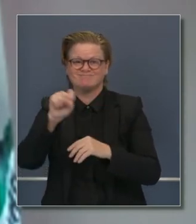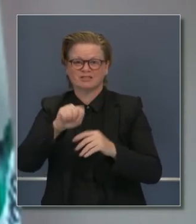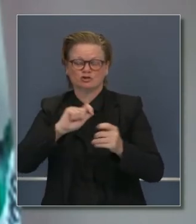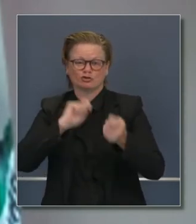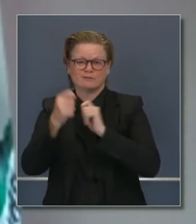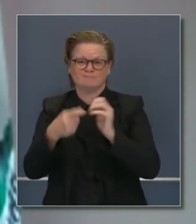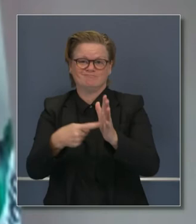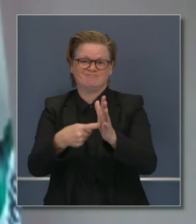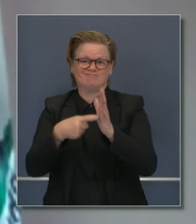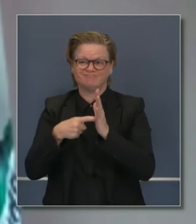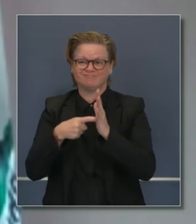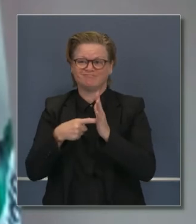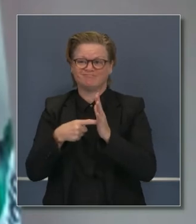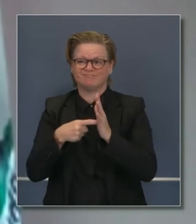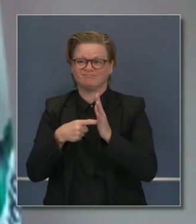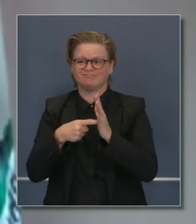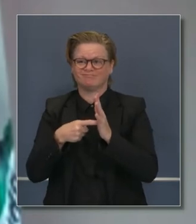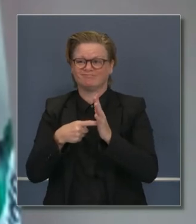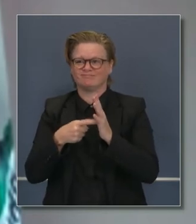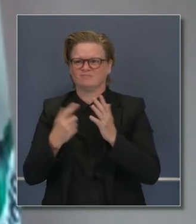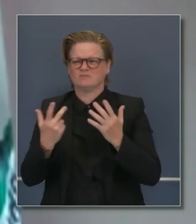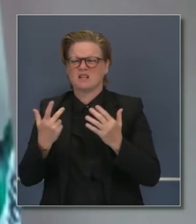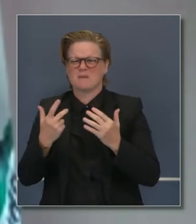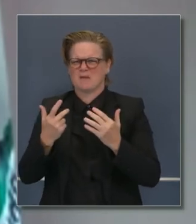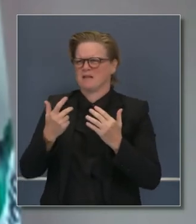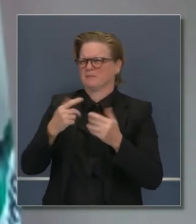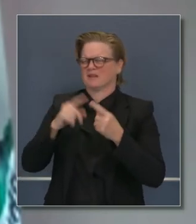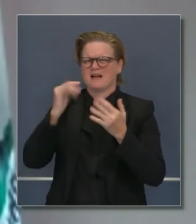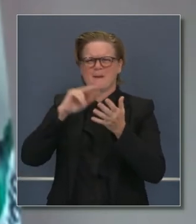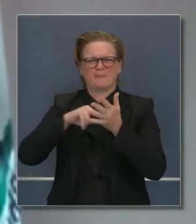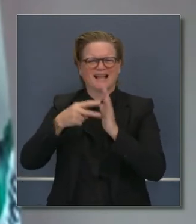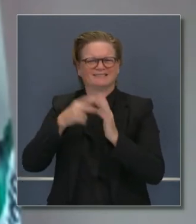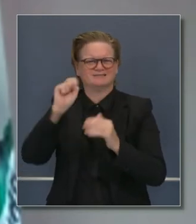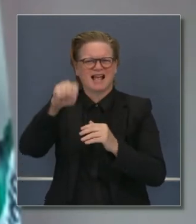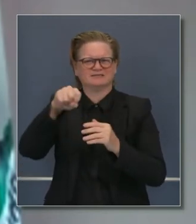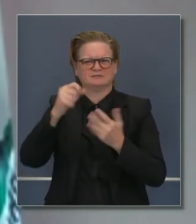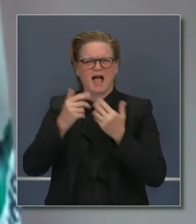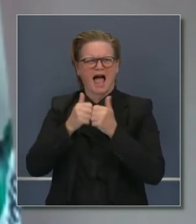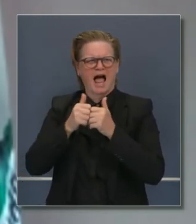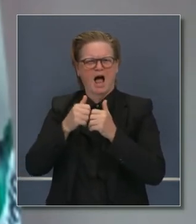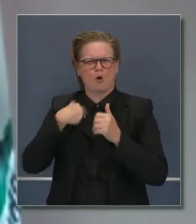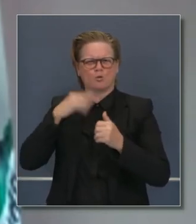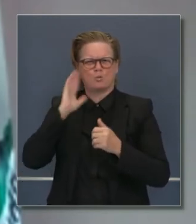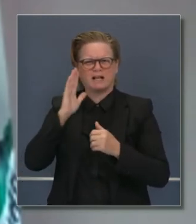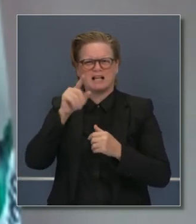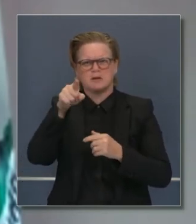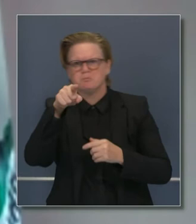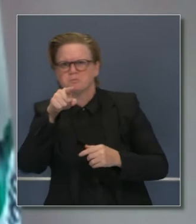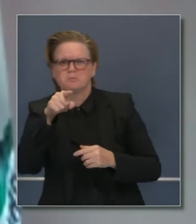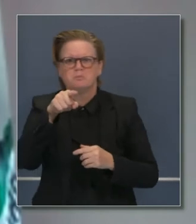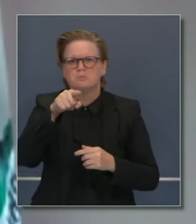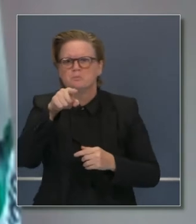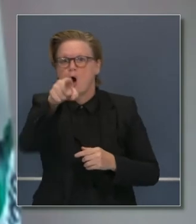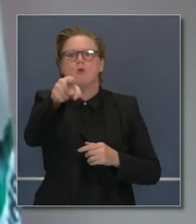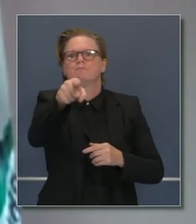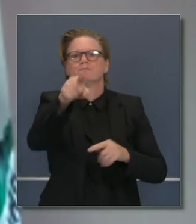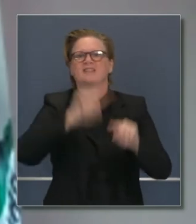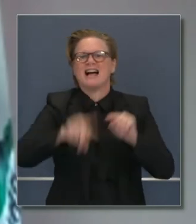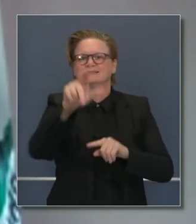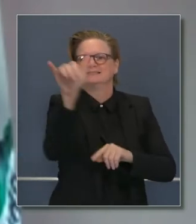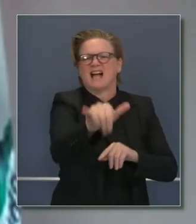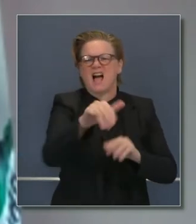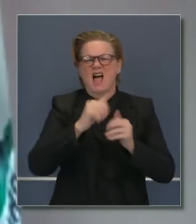es algo que vamos a requerir de la gente. La gente tal vez se pregunta cómo pueden aplicar esta orden. Si van a tener